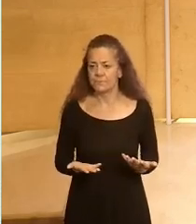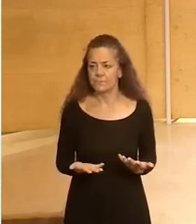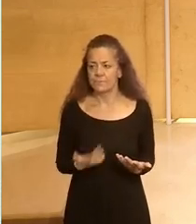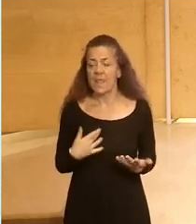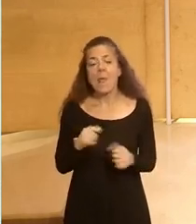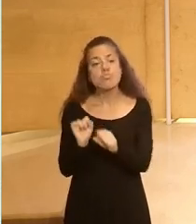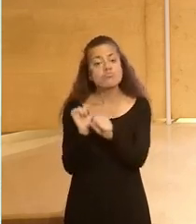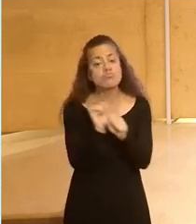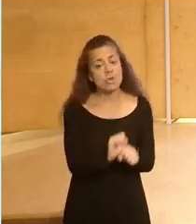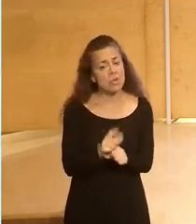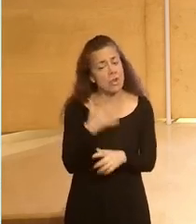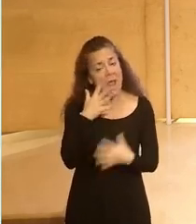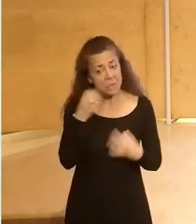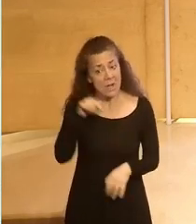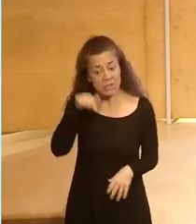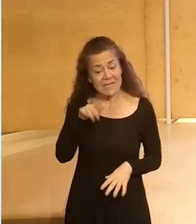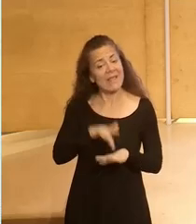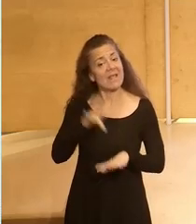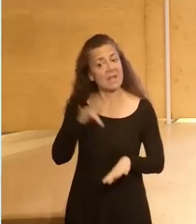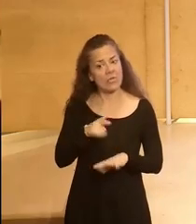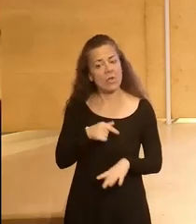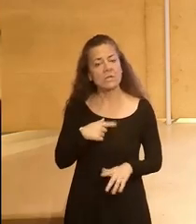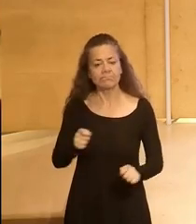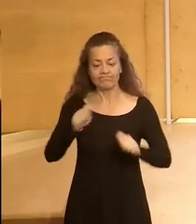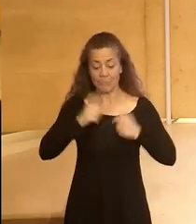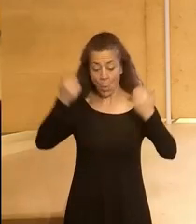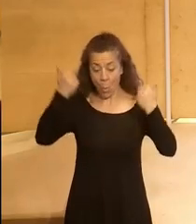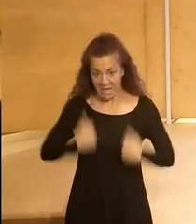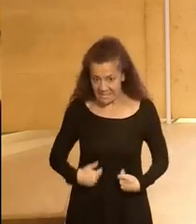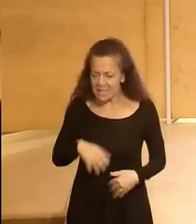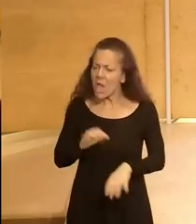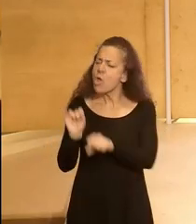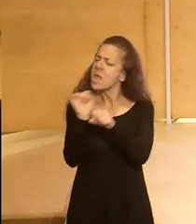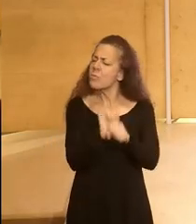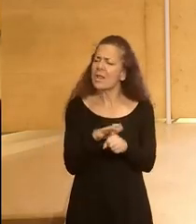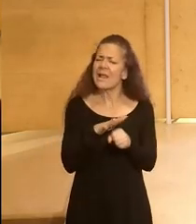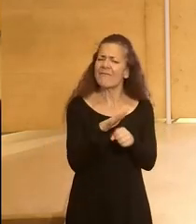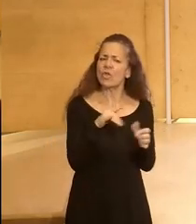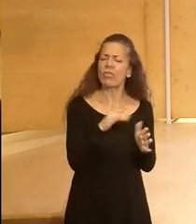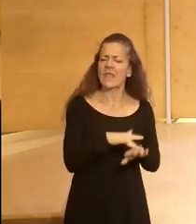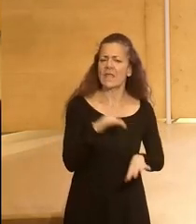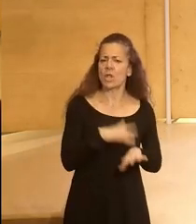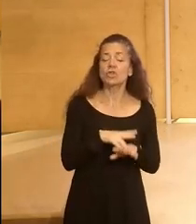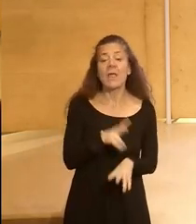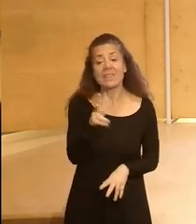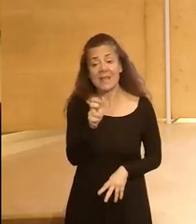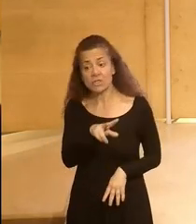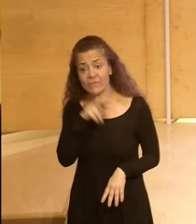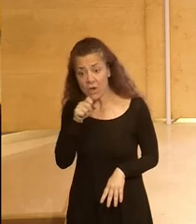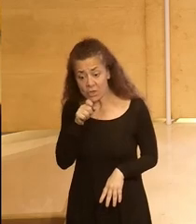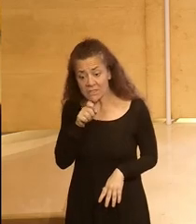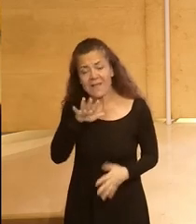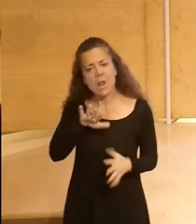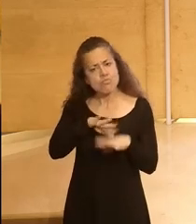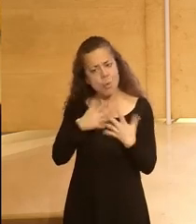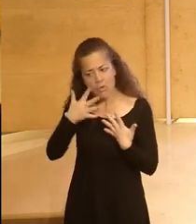la protección asegurarnos de que esta digitalización es humanista y que protege en el ámbito digital los derechos y valores que tenemos en el mundo